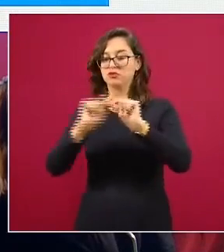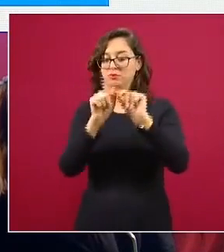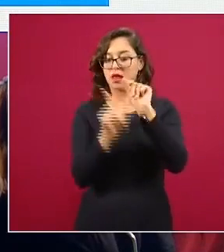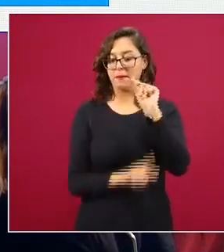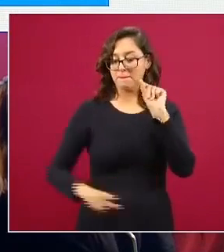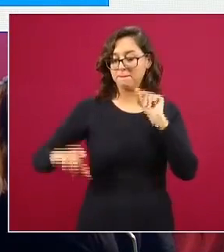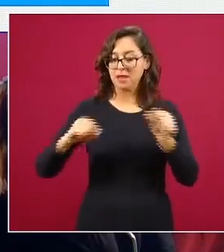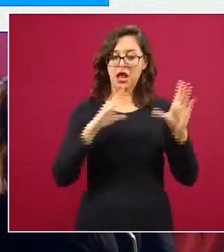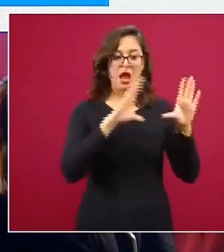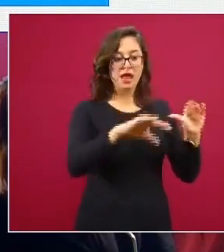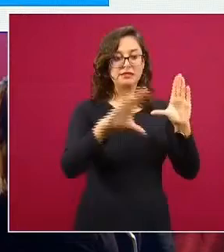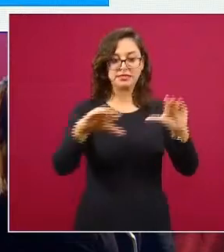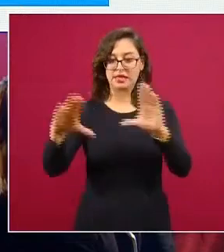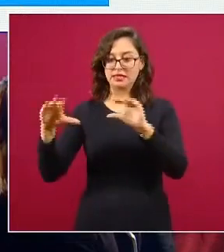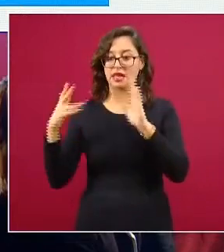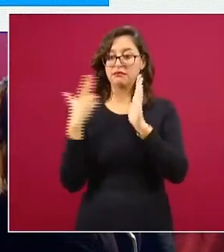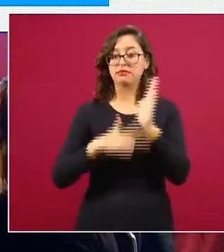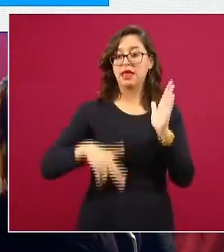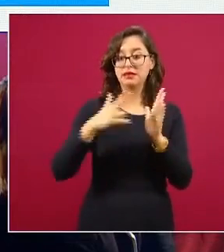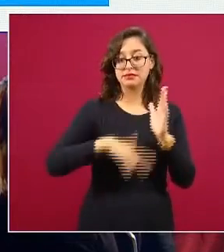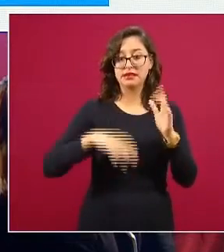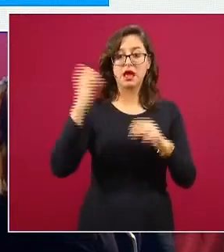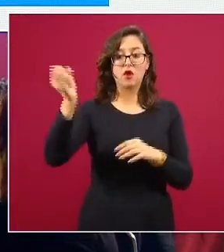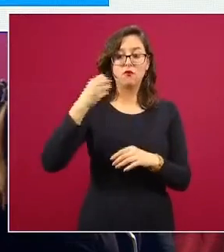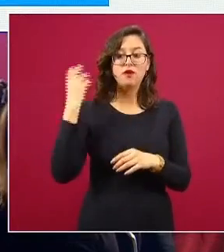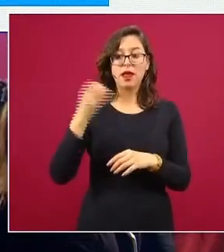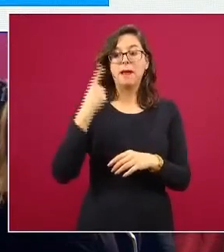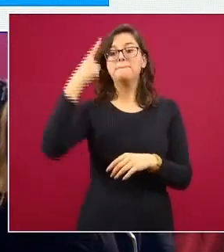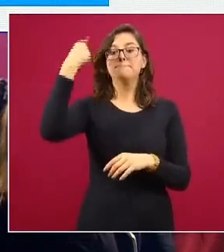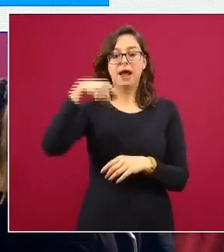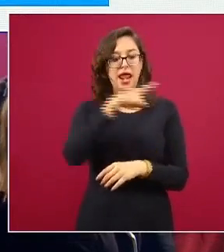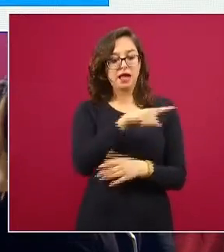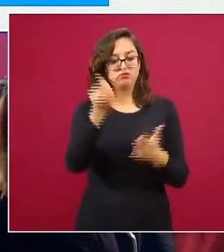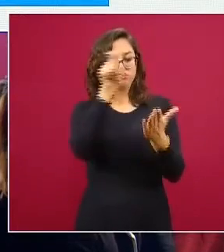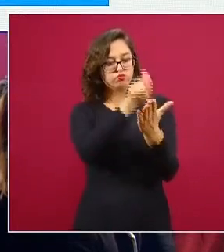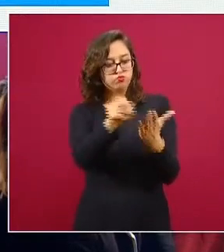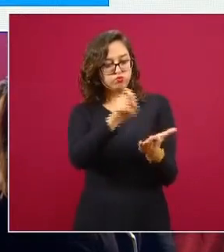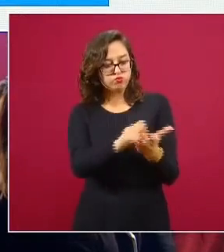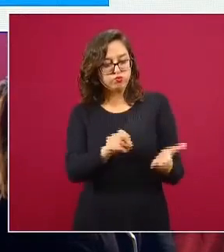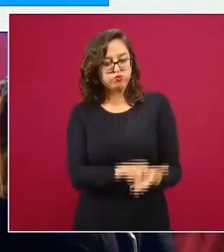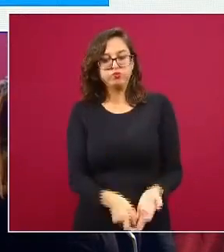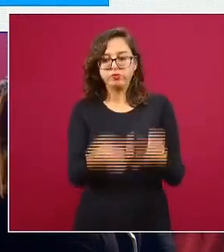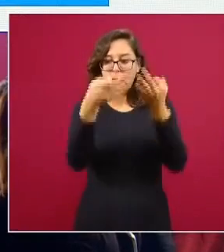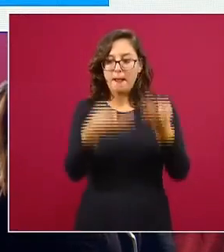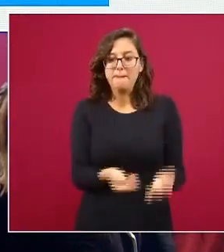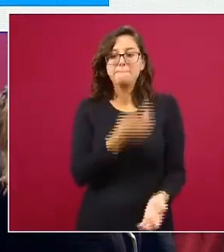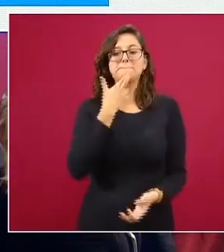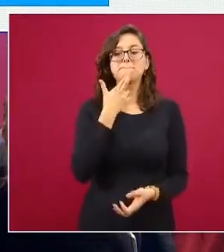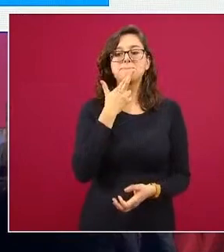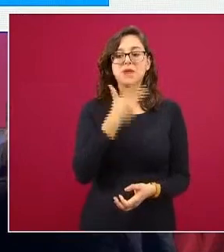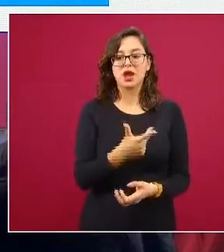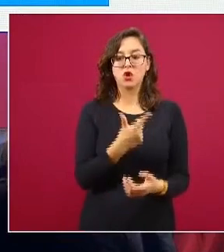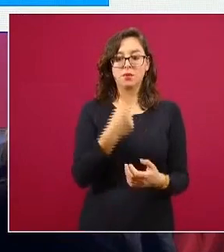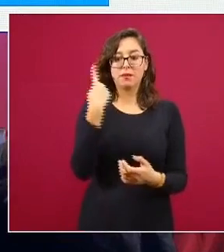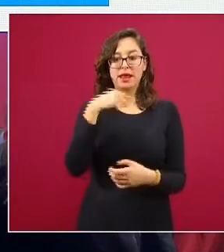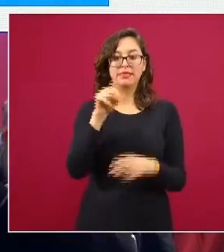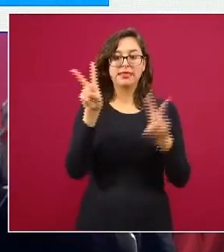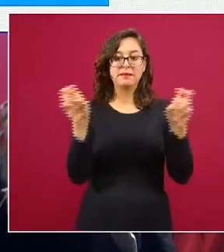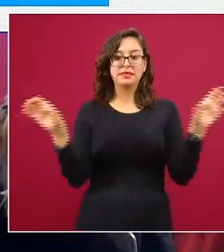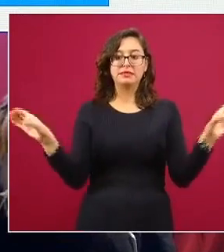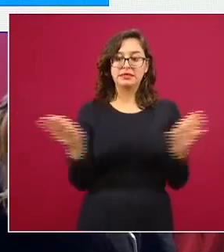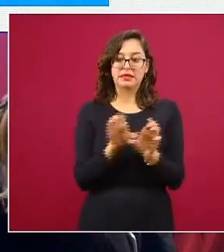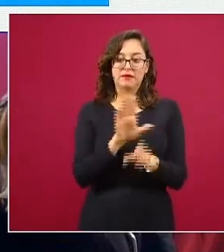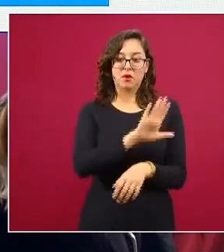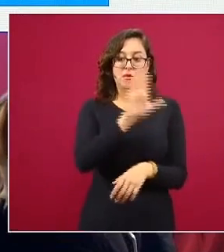federativas del país para un mejor llenado correcto de los certificados de defunción porque